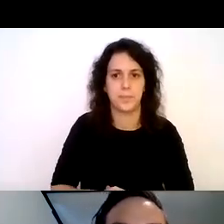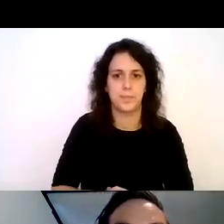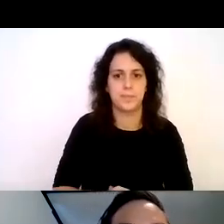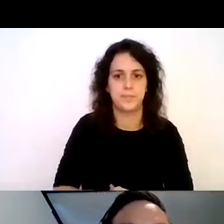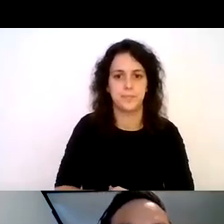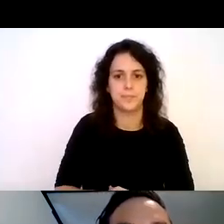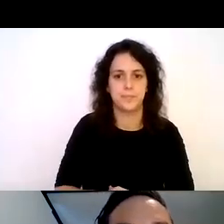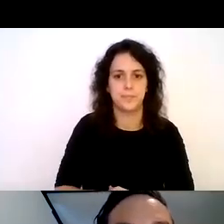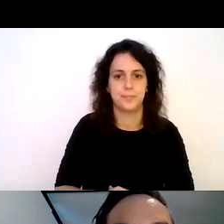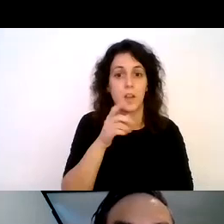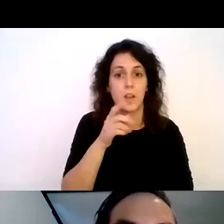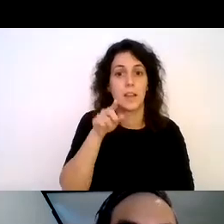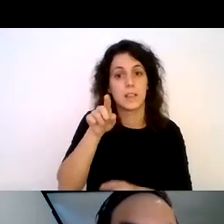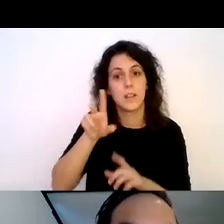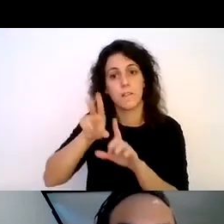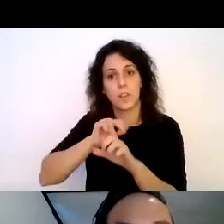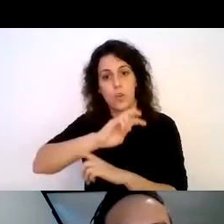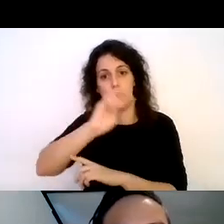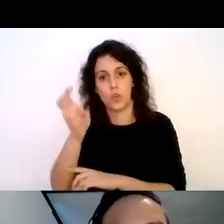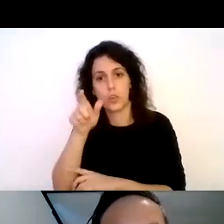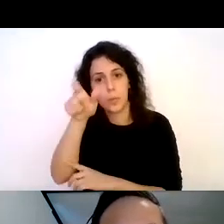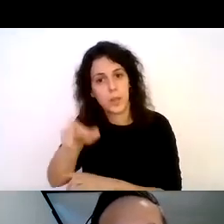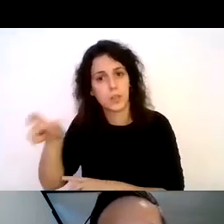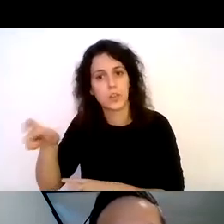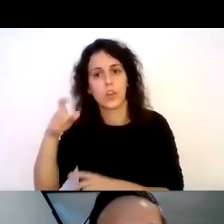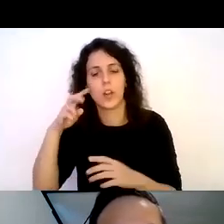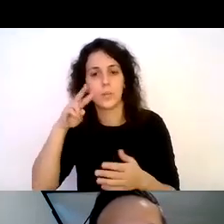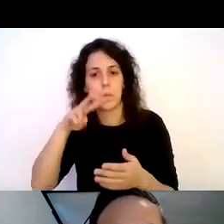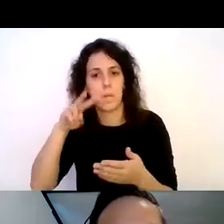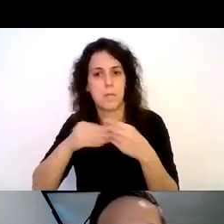Y bueno en este otro video se muestra la gente observando el material